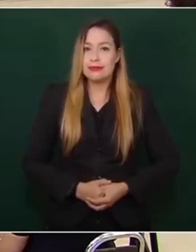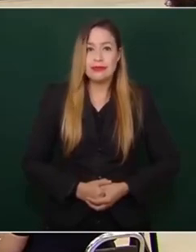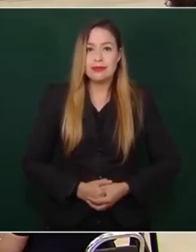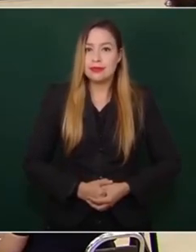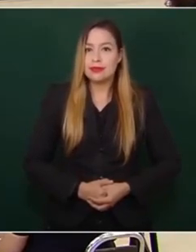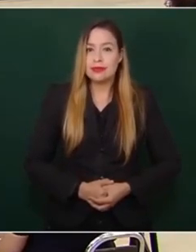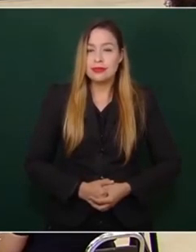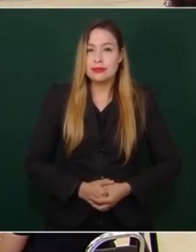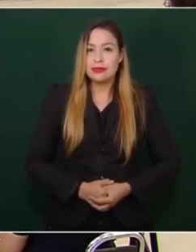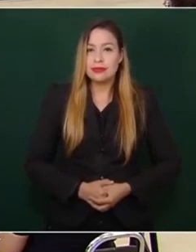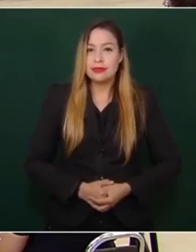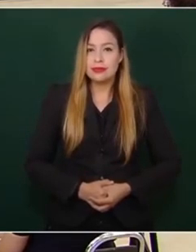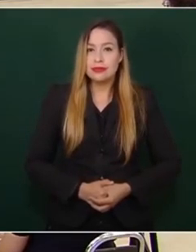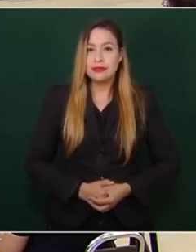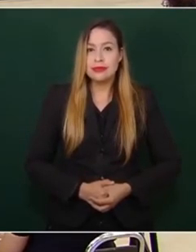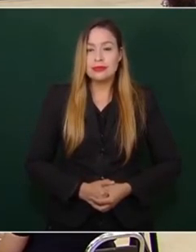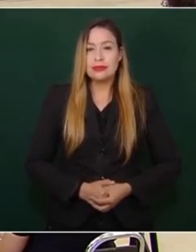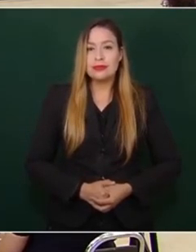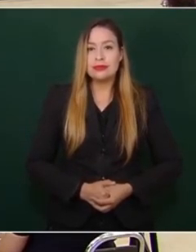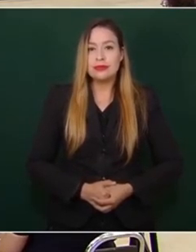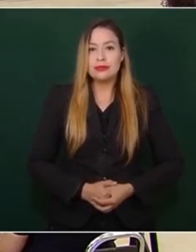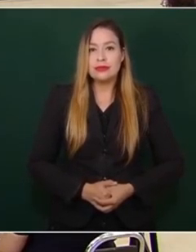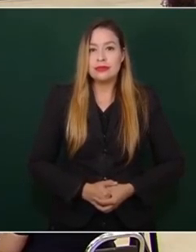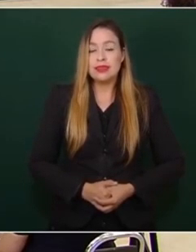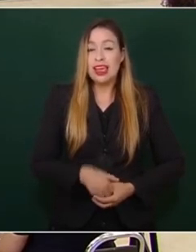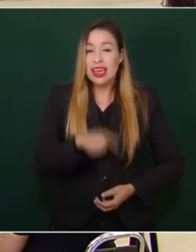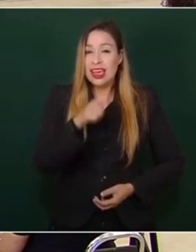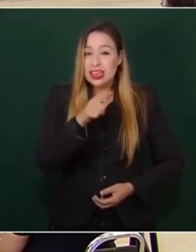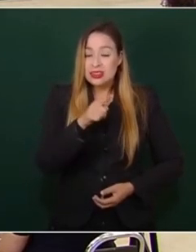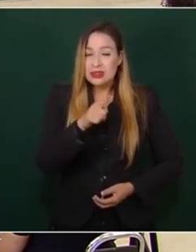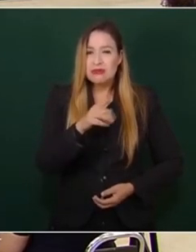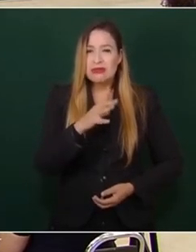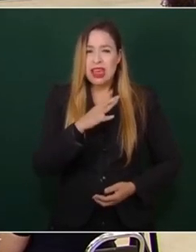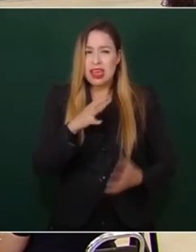Es algo muy cerca de la locura.